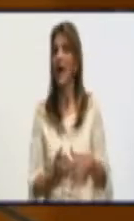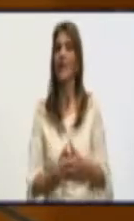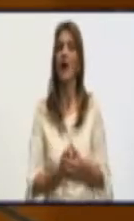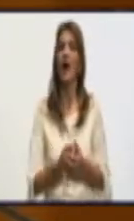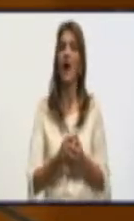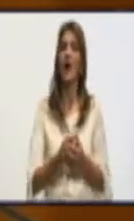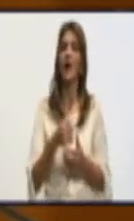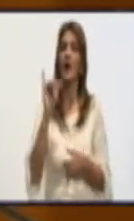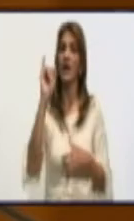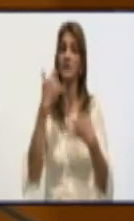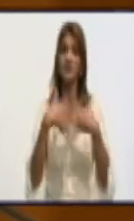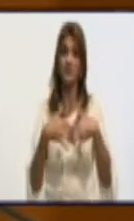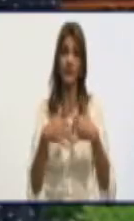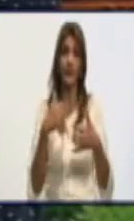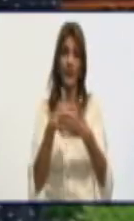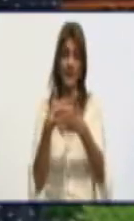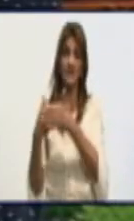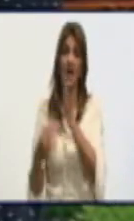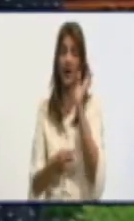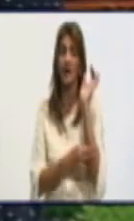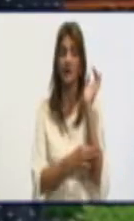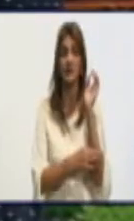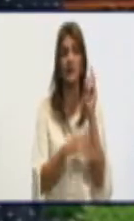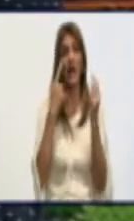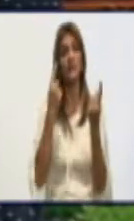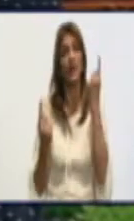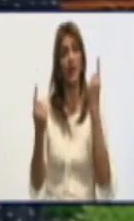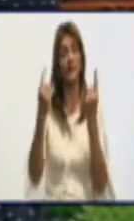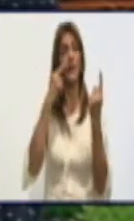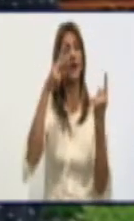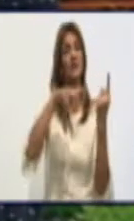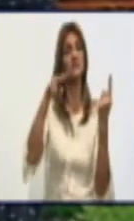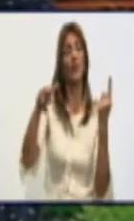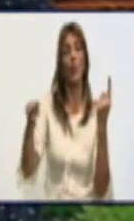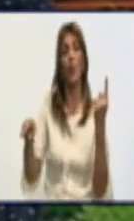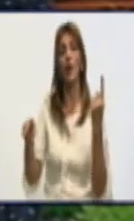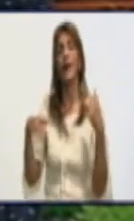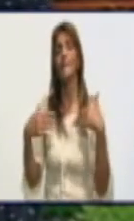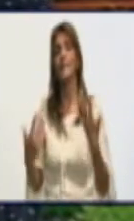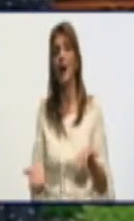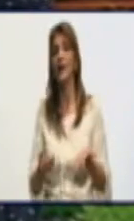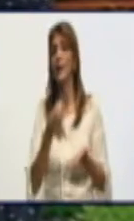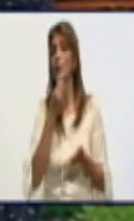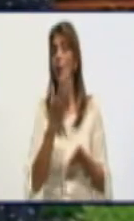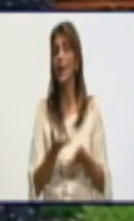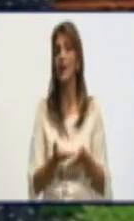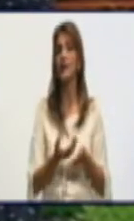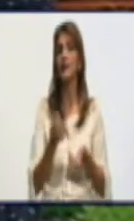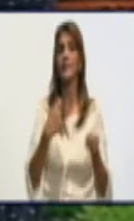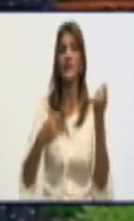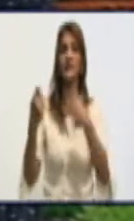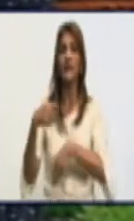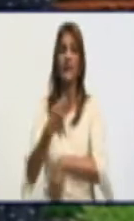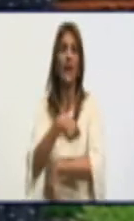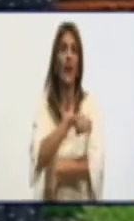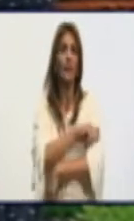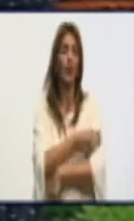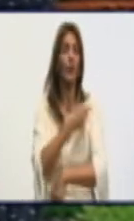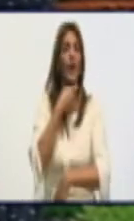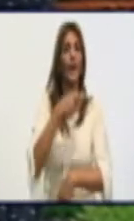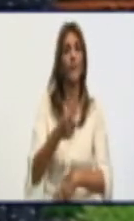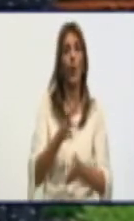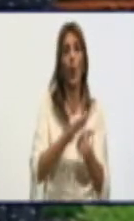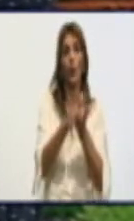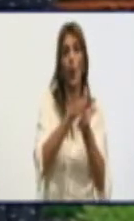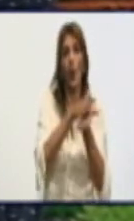alternativas están buscando ustedes para poder llegarle a la población, digamos, con las variedades de croqueta y